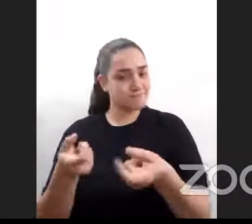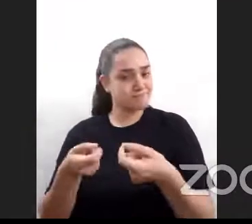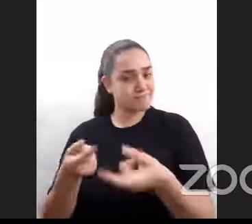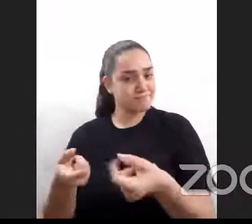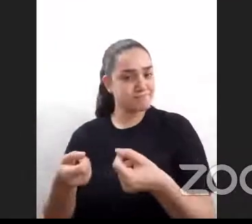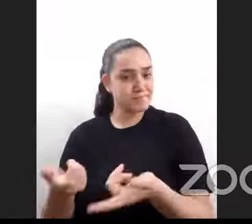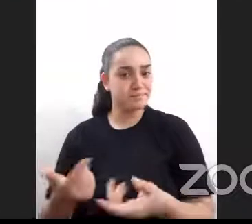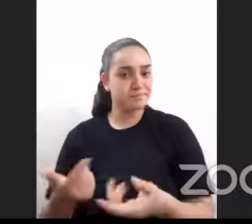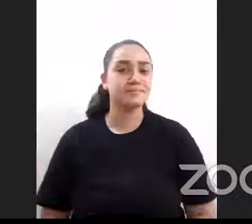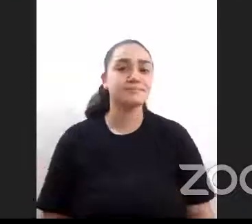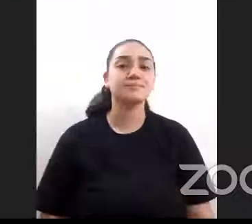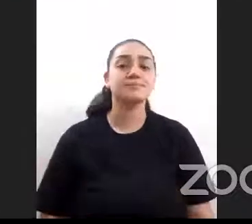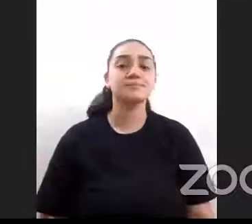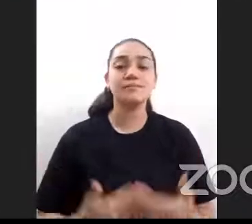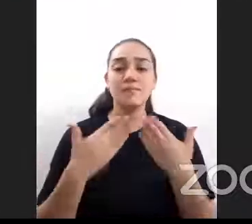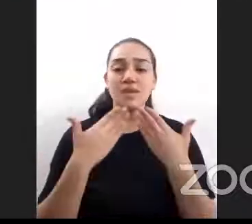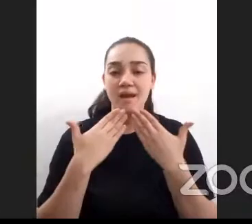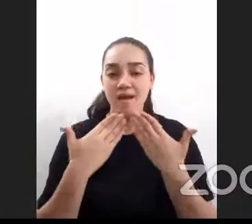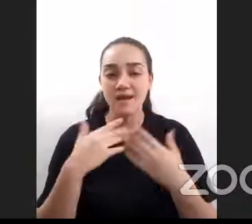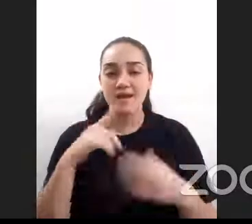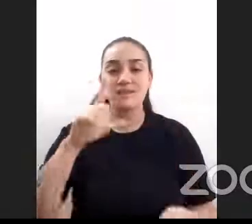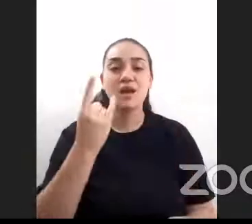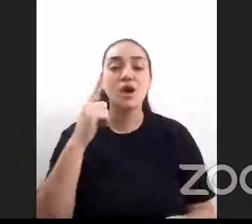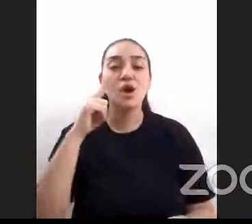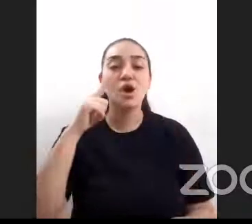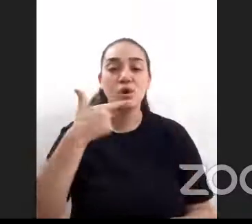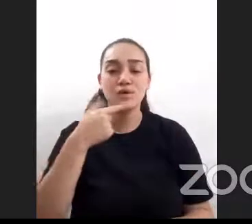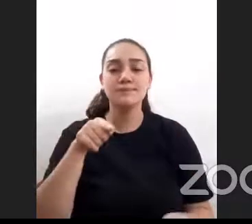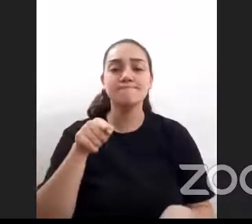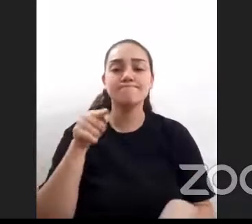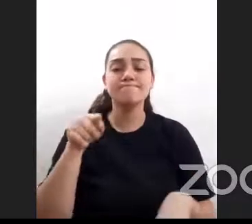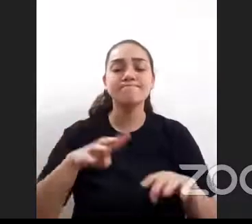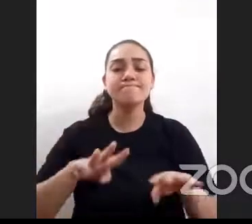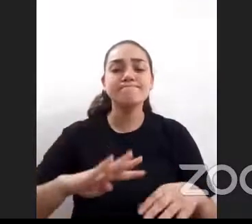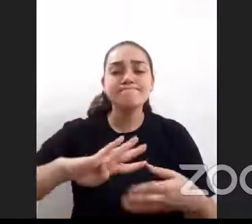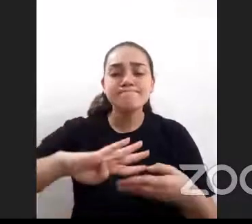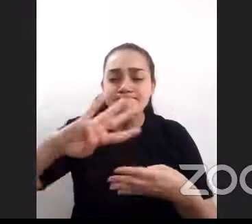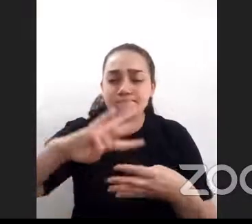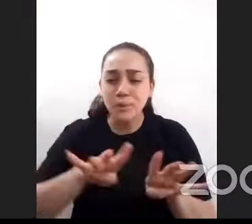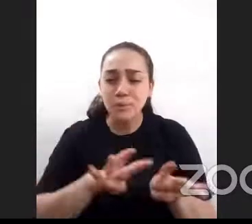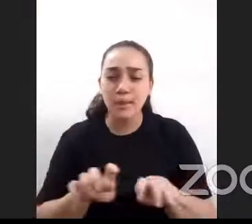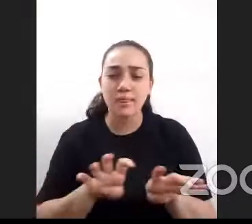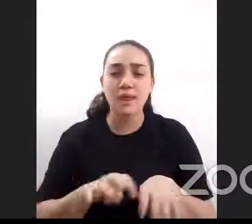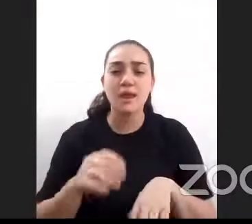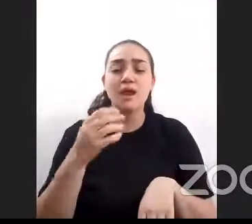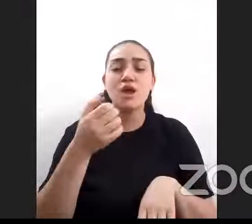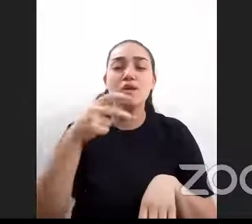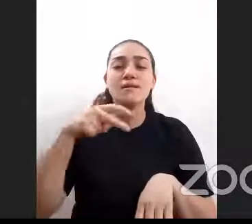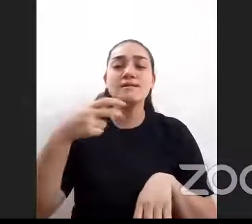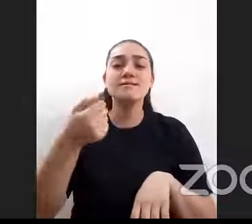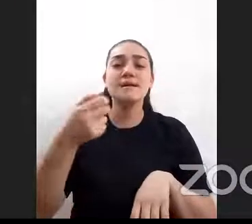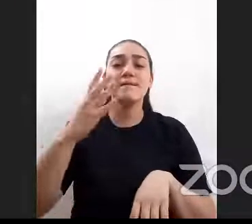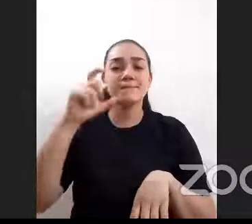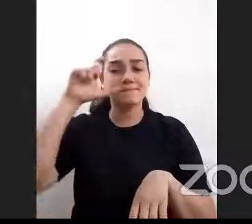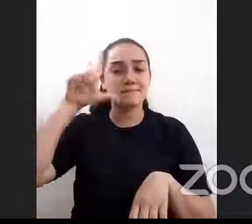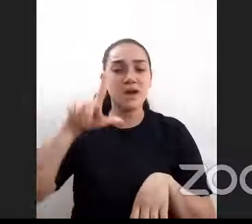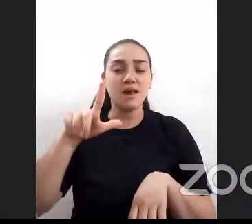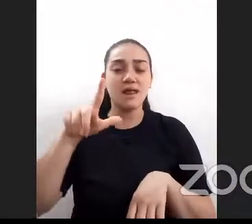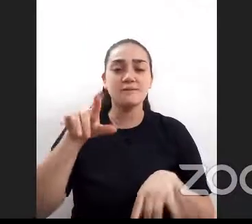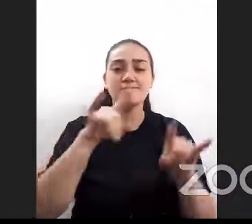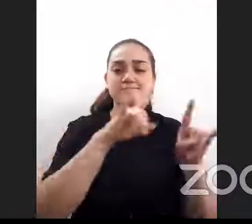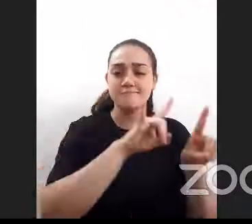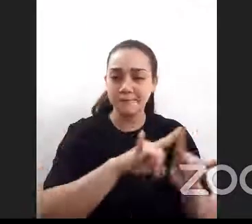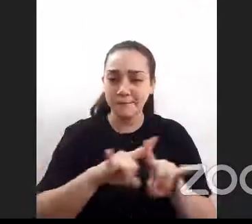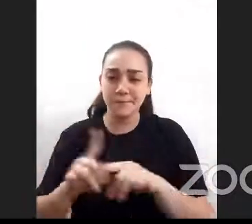Gracias Luis acá tengo algunos comentarios muchas gracias Anabel piden enlaces para profundizar el tema